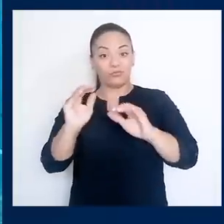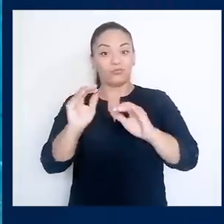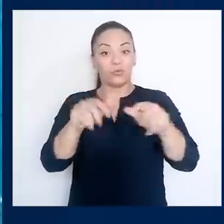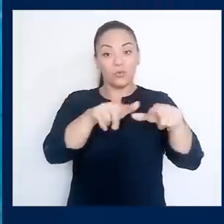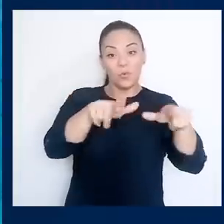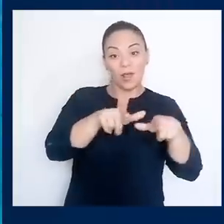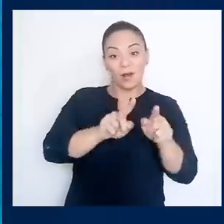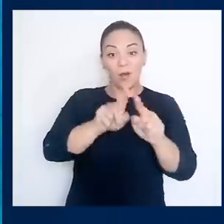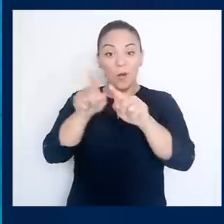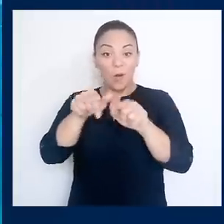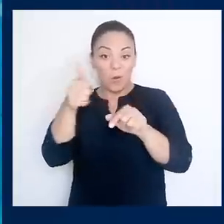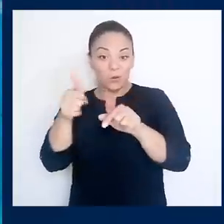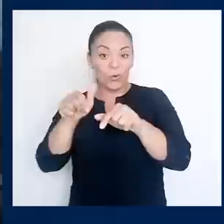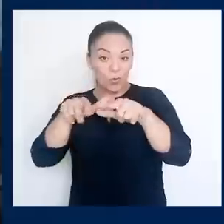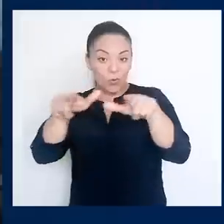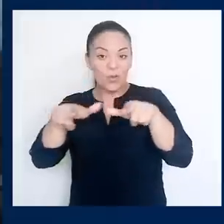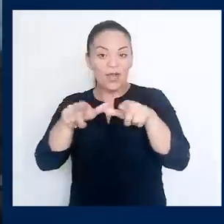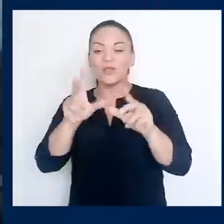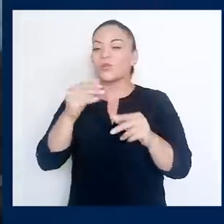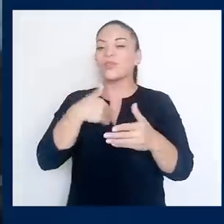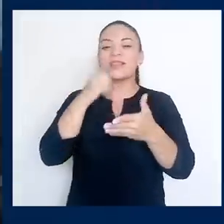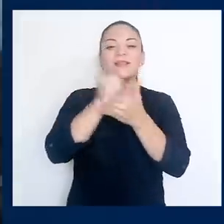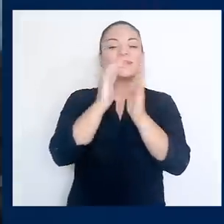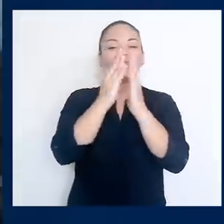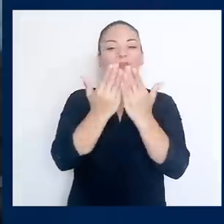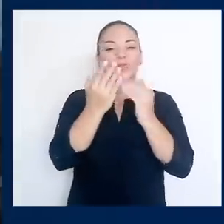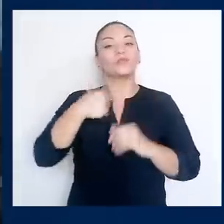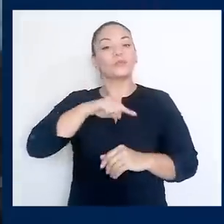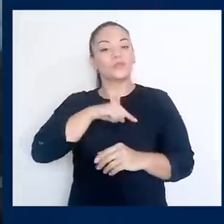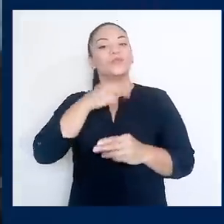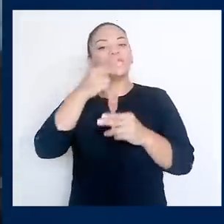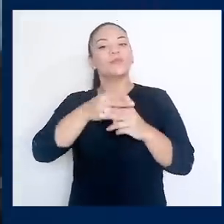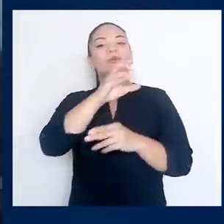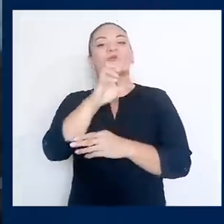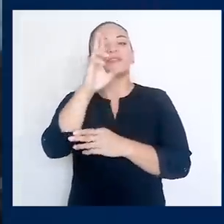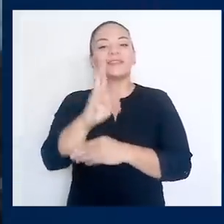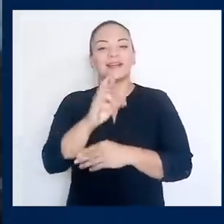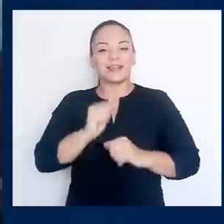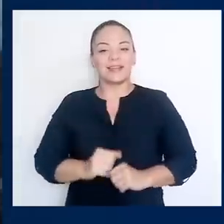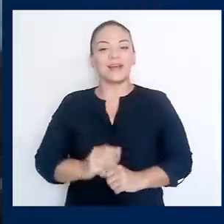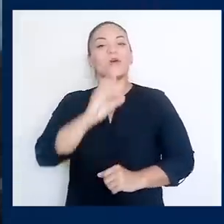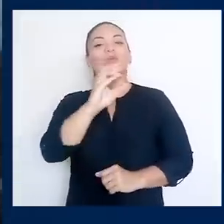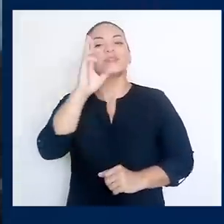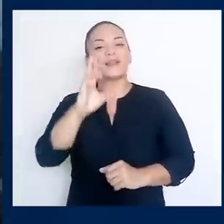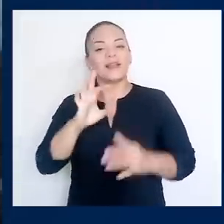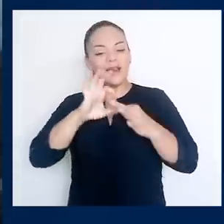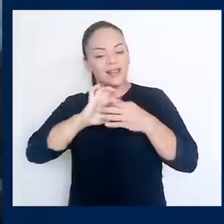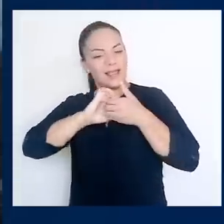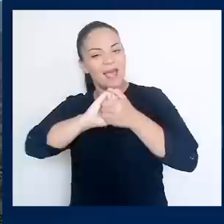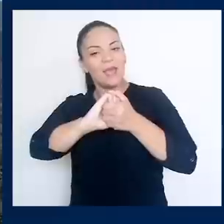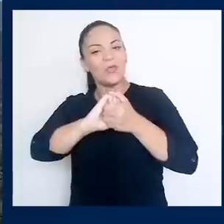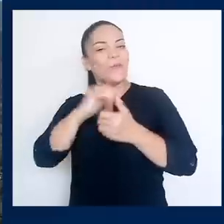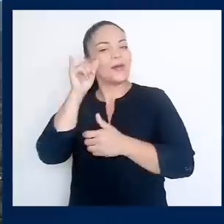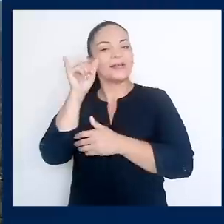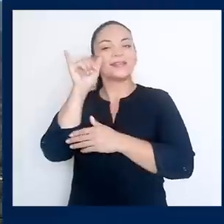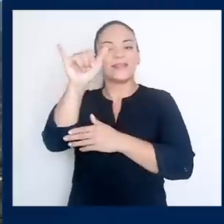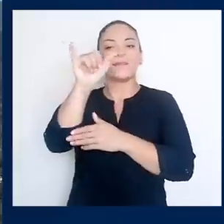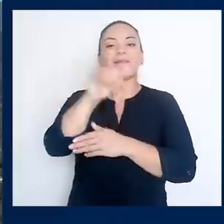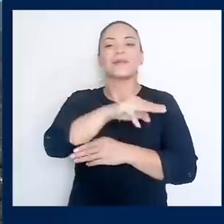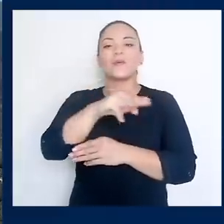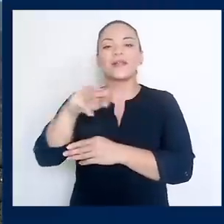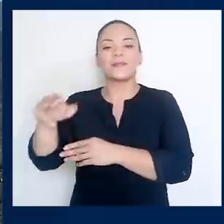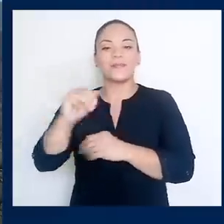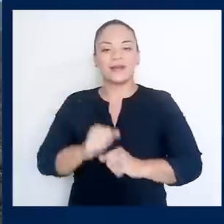llevan pasaportes. Nosotros nos llamamos Costa Rica, nuestro nombre está ligado para siempre con ese